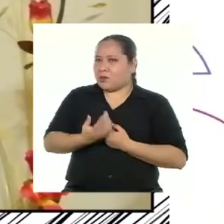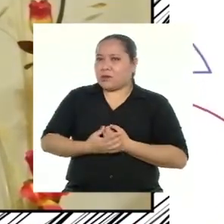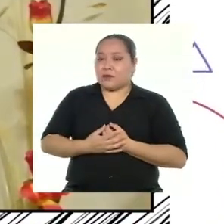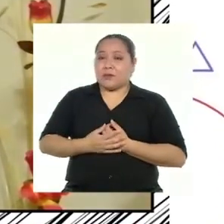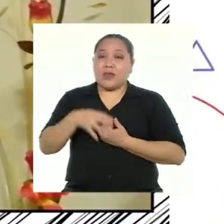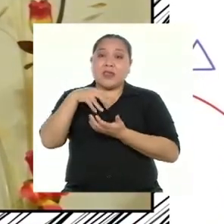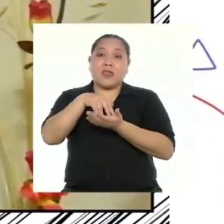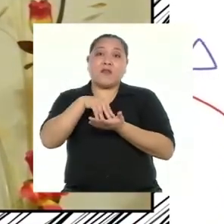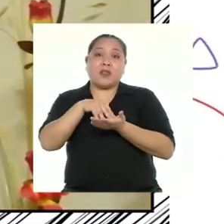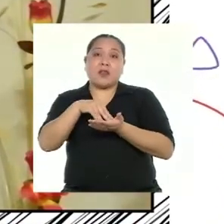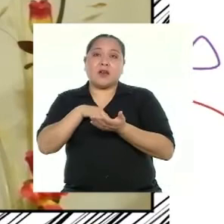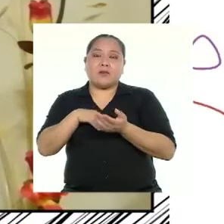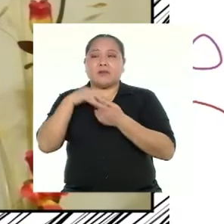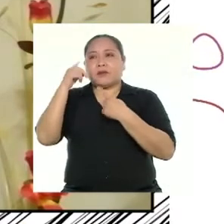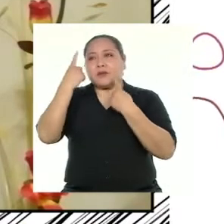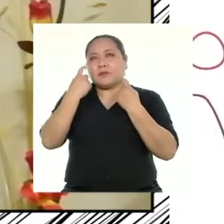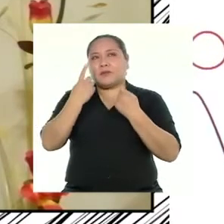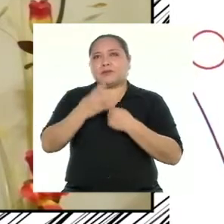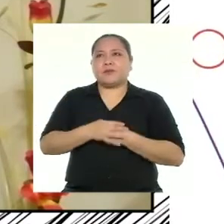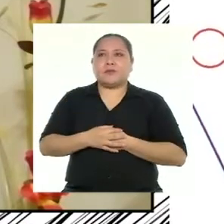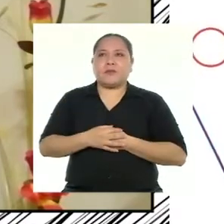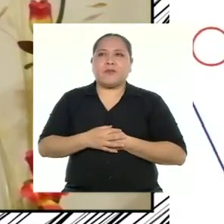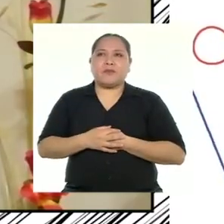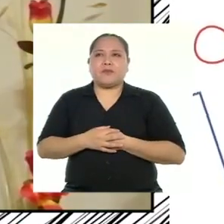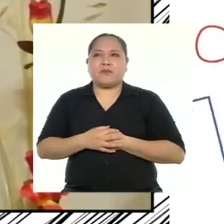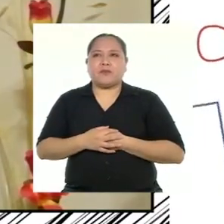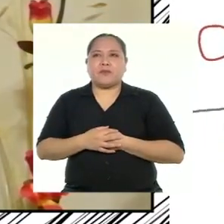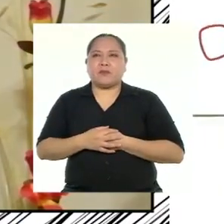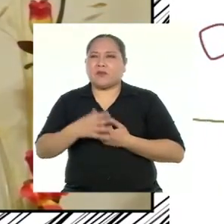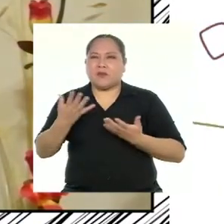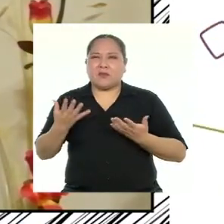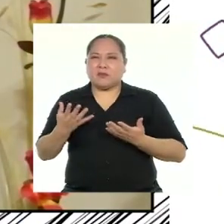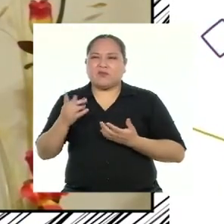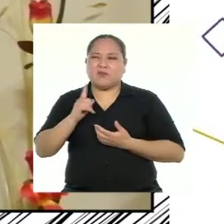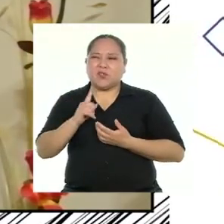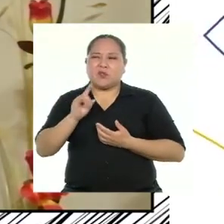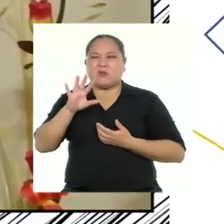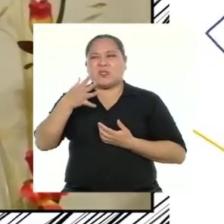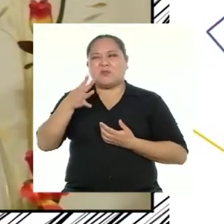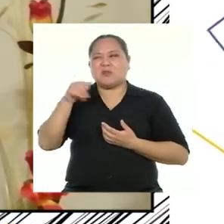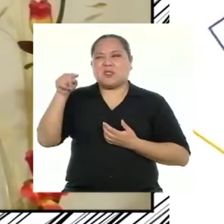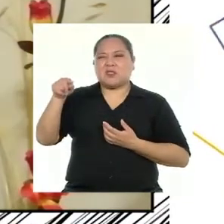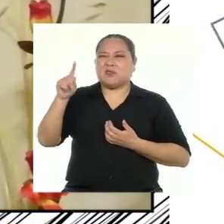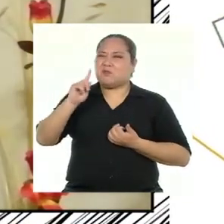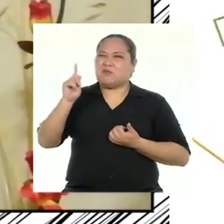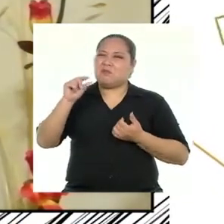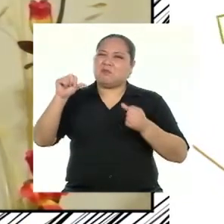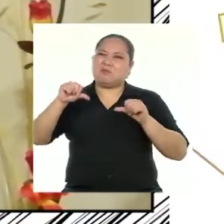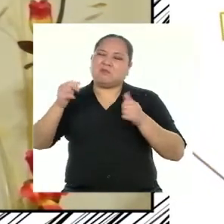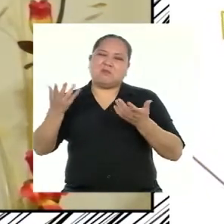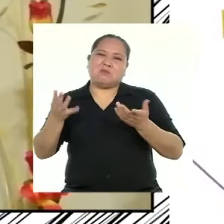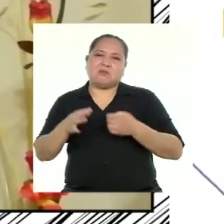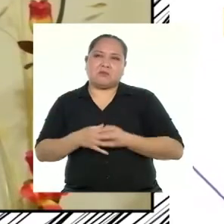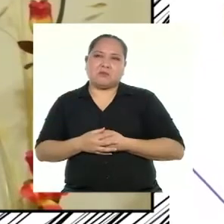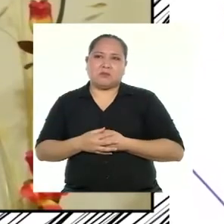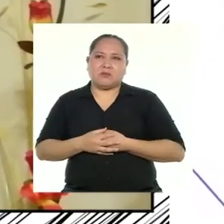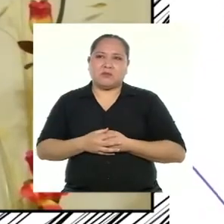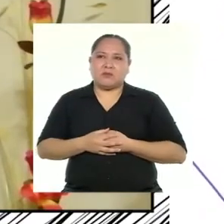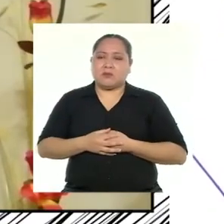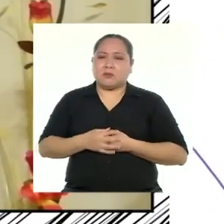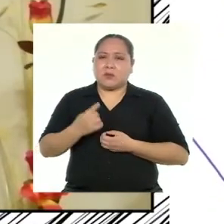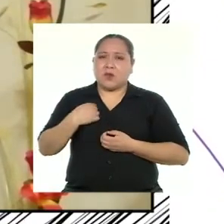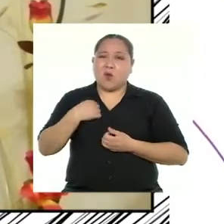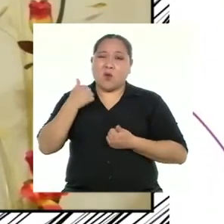debilidades, te puedes hacer preguntas como, ¿para qué no soy tan bueno o buena? ¿Qué